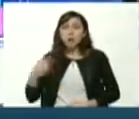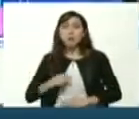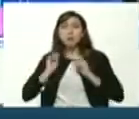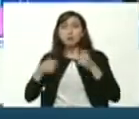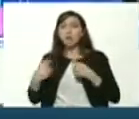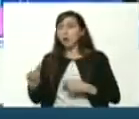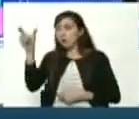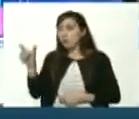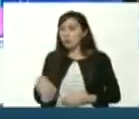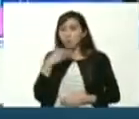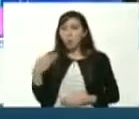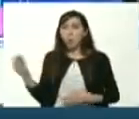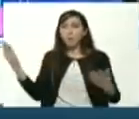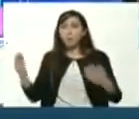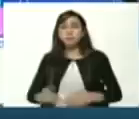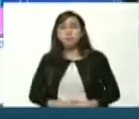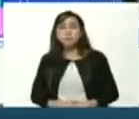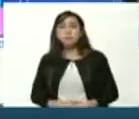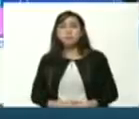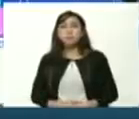no hemos podido